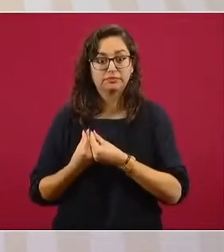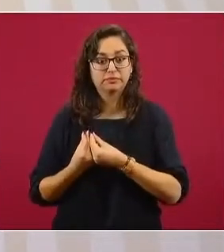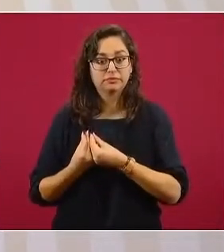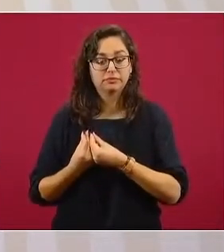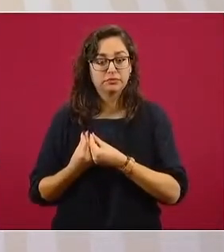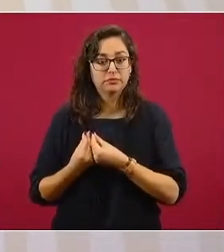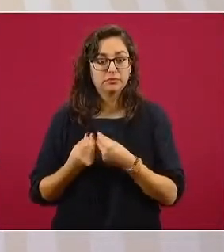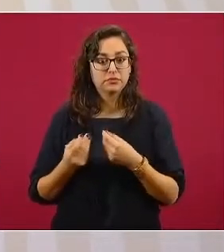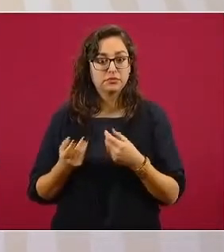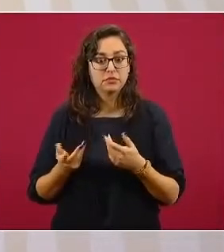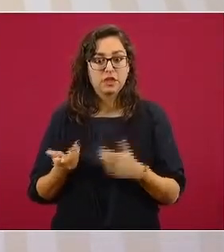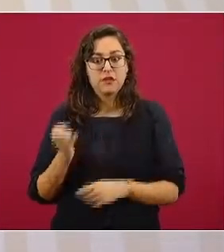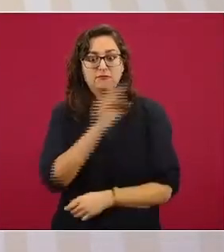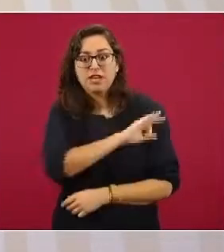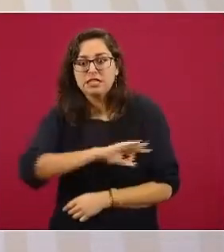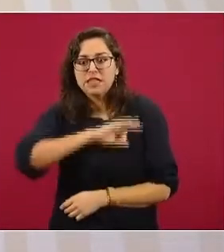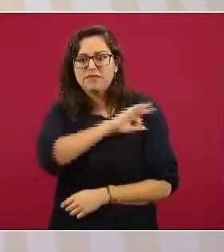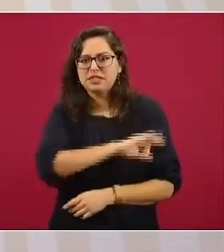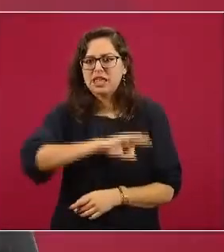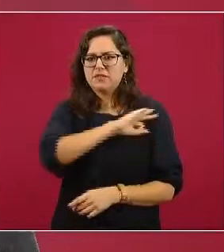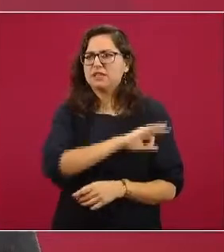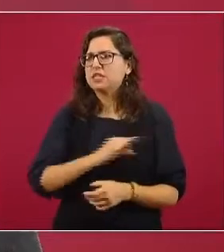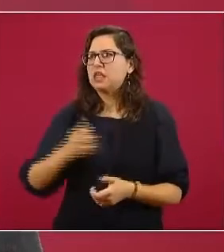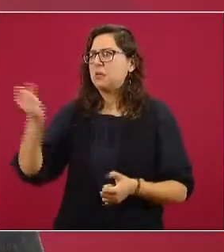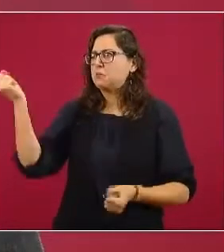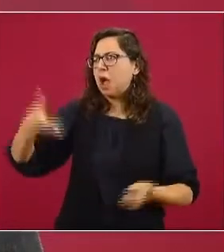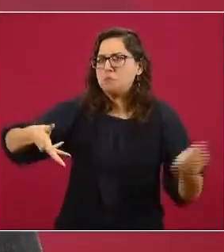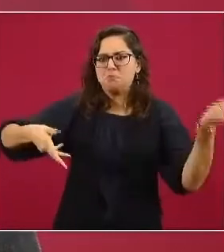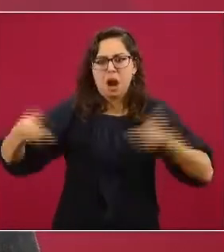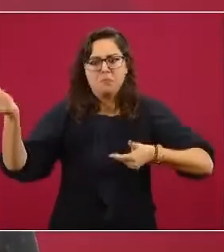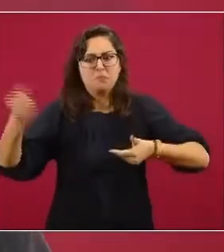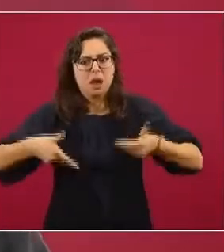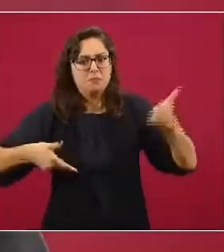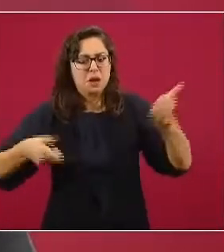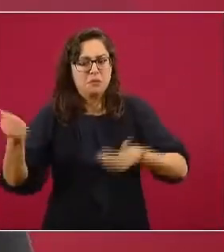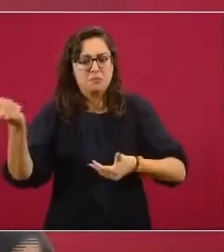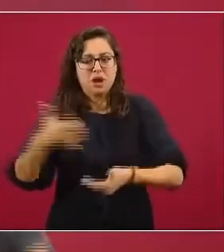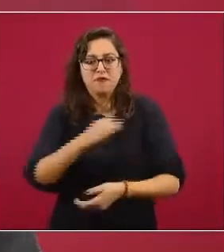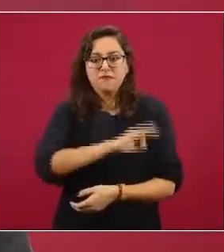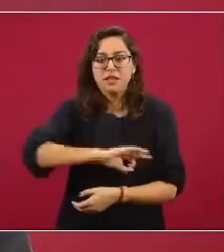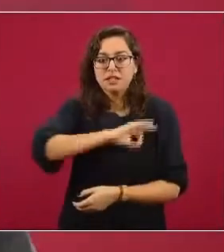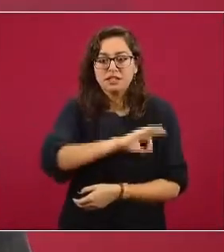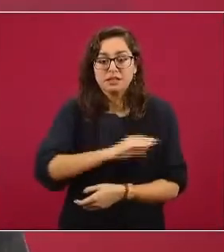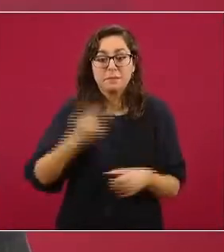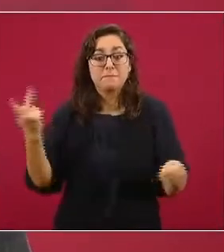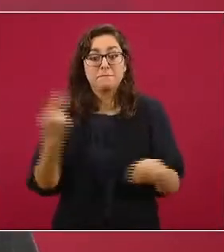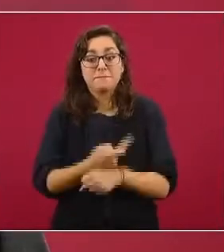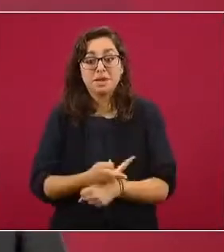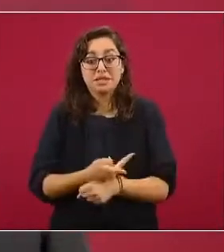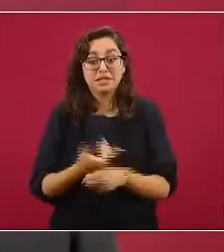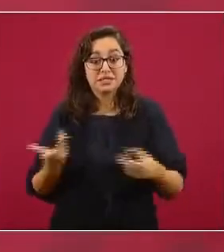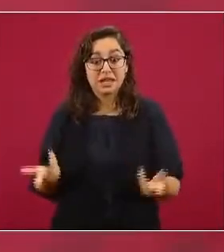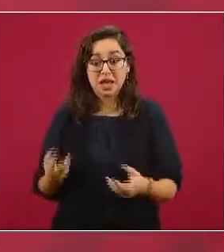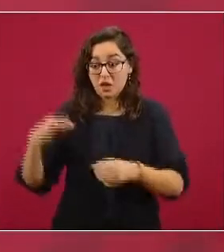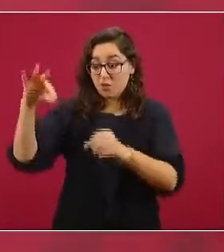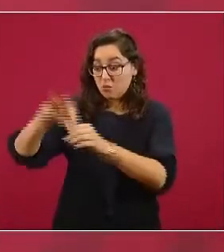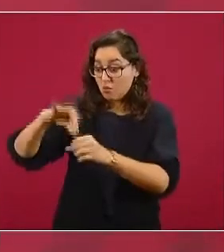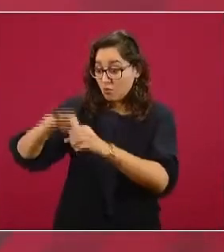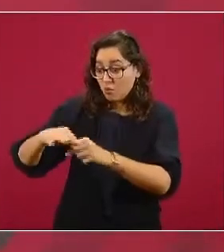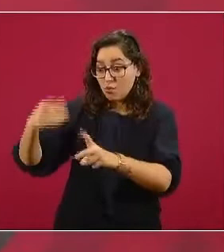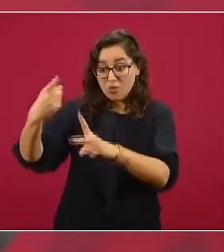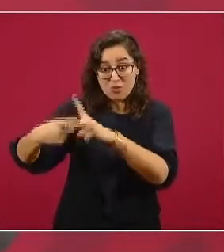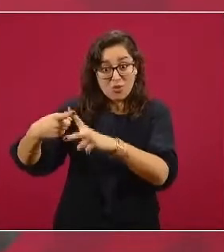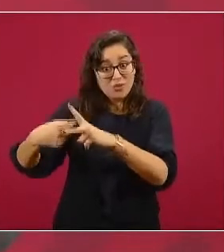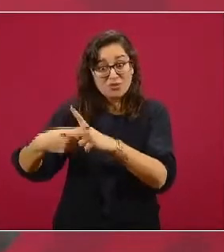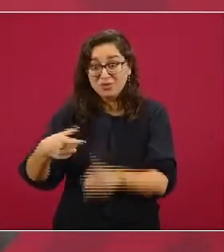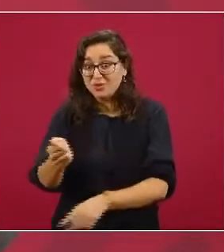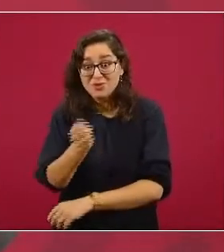las felicitaciones. Y se dio el caso que todavía no se contaban los votos, no